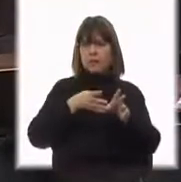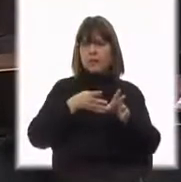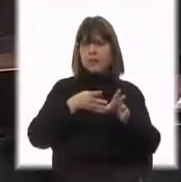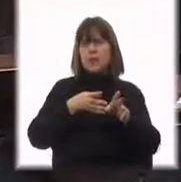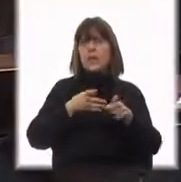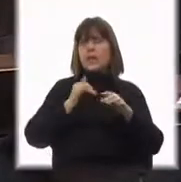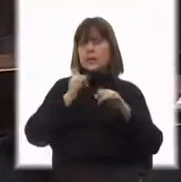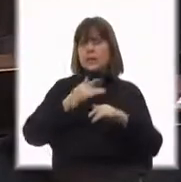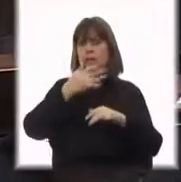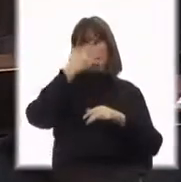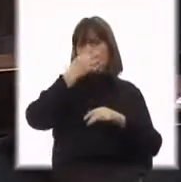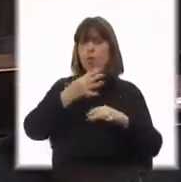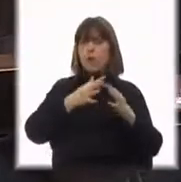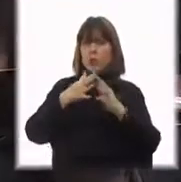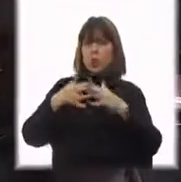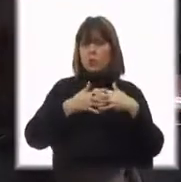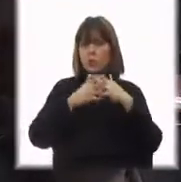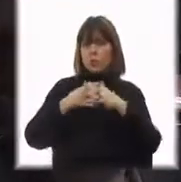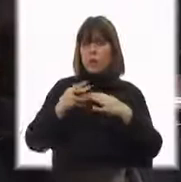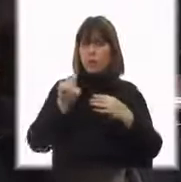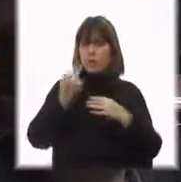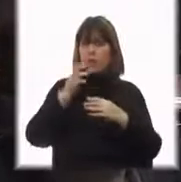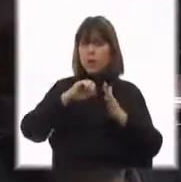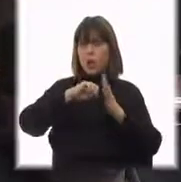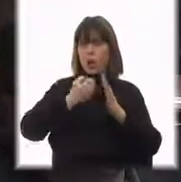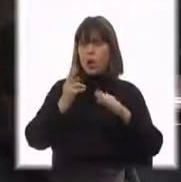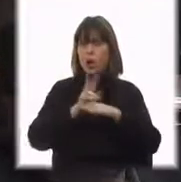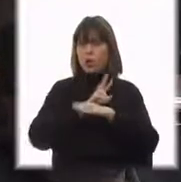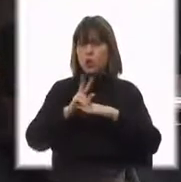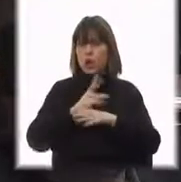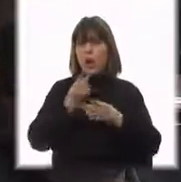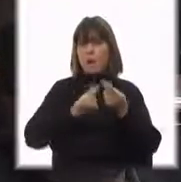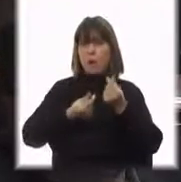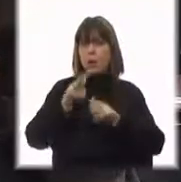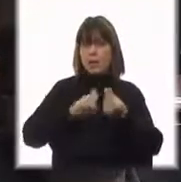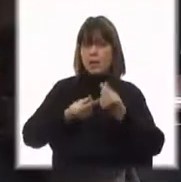Si el pueblo estadounidense permite un día que los bancos controlen su moneda,